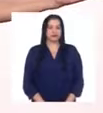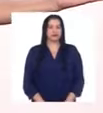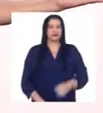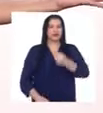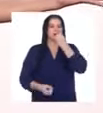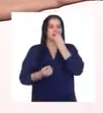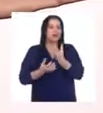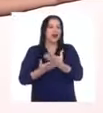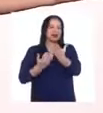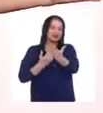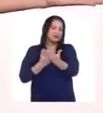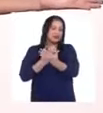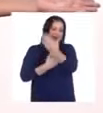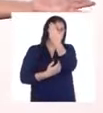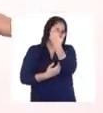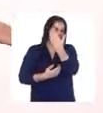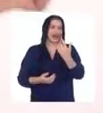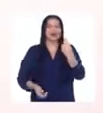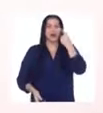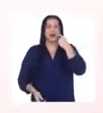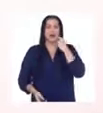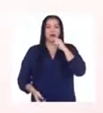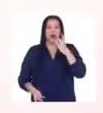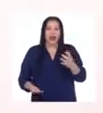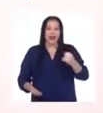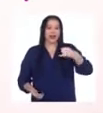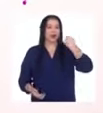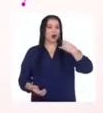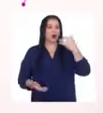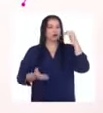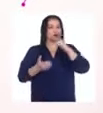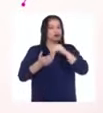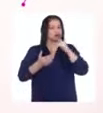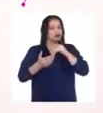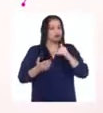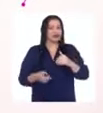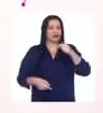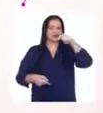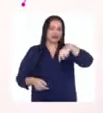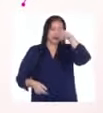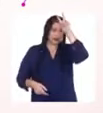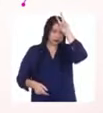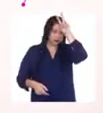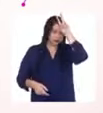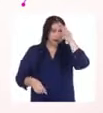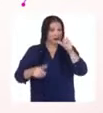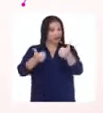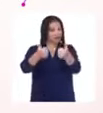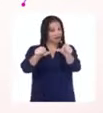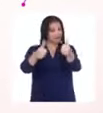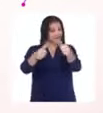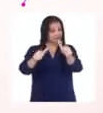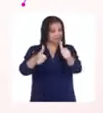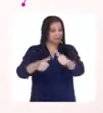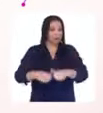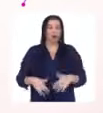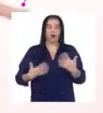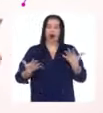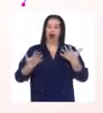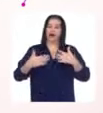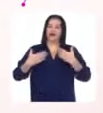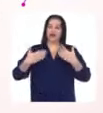¡Buenos días, chicos y chicas, jóvenes estudiantes de todo el Perú! ¿Cómo están? Me